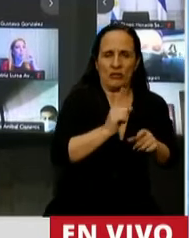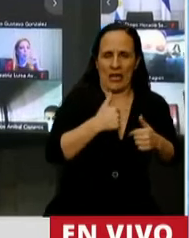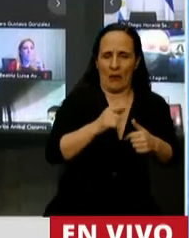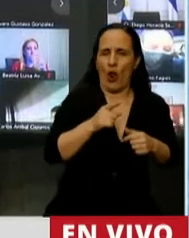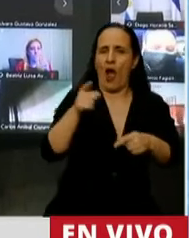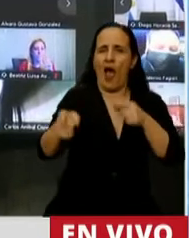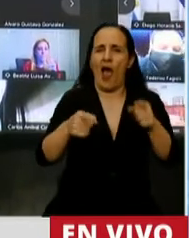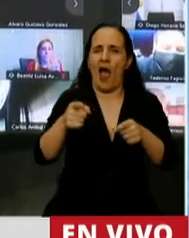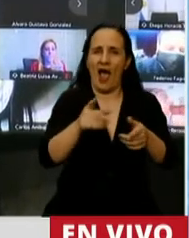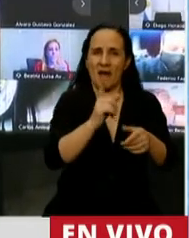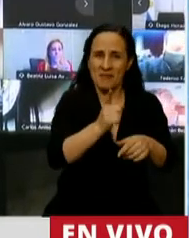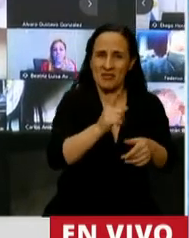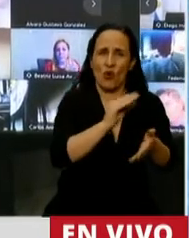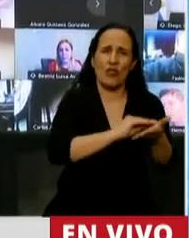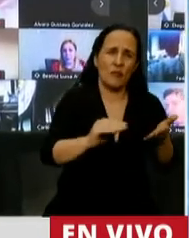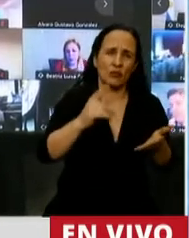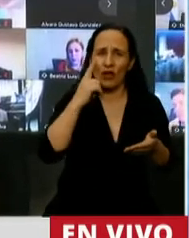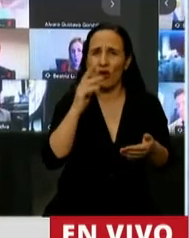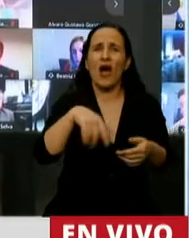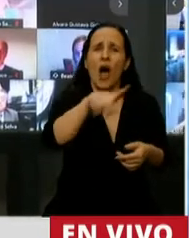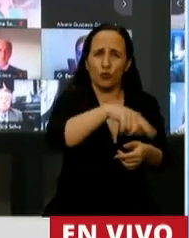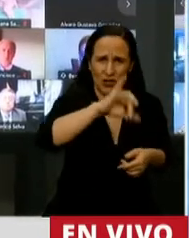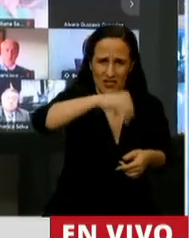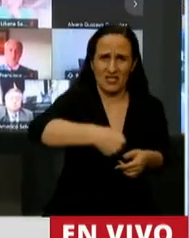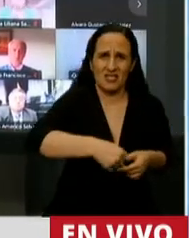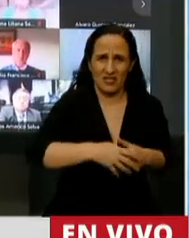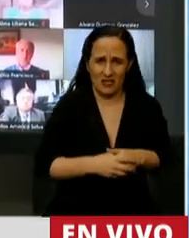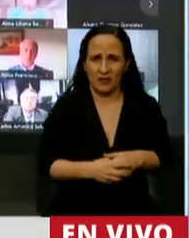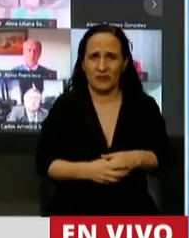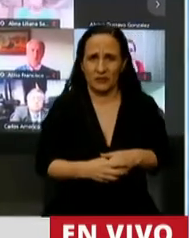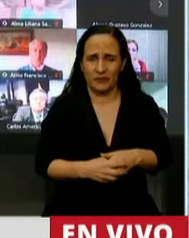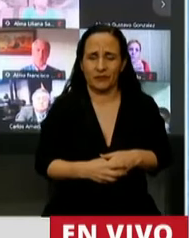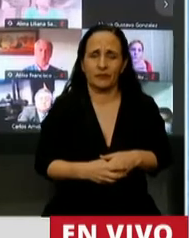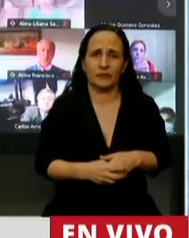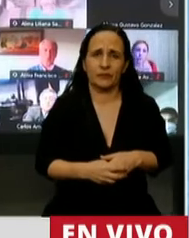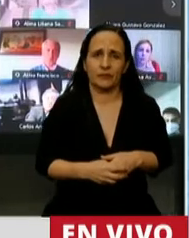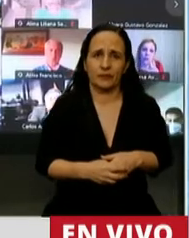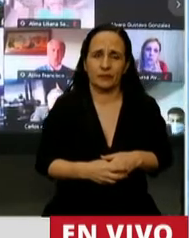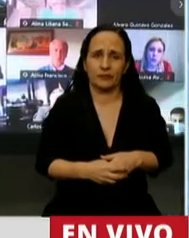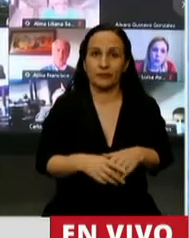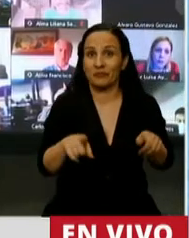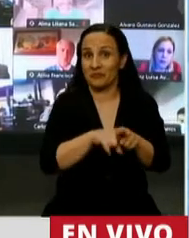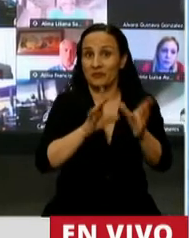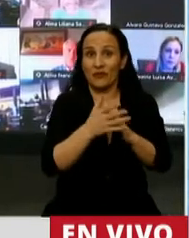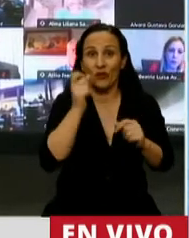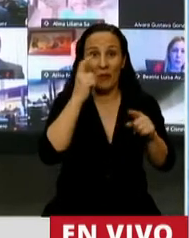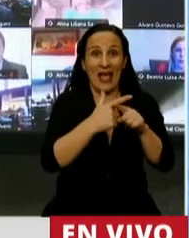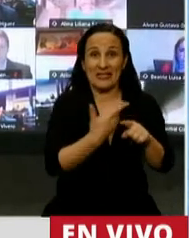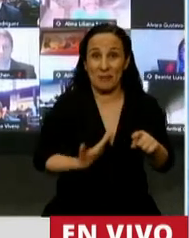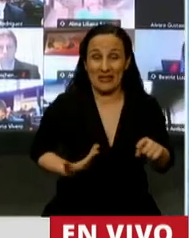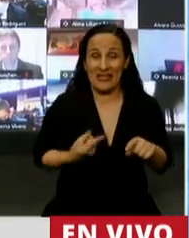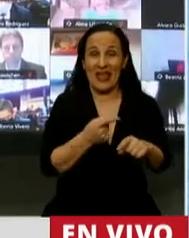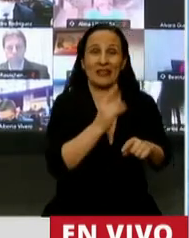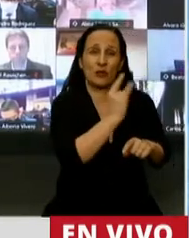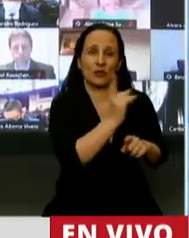a sus propios diputados y diputadas. Sí, a ustedes. Que así como hacía el expresidente hoy también se